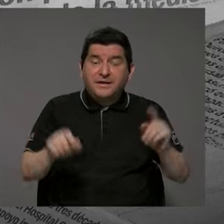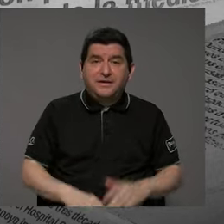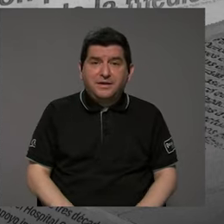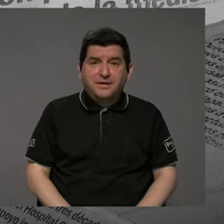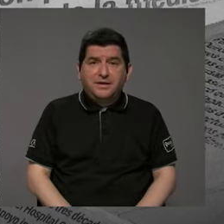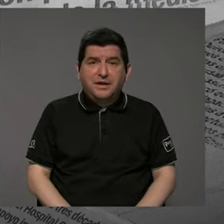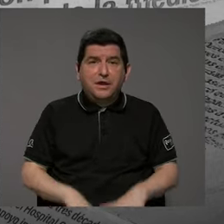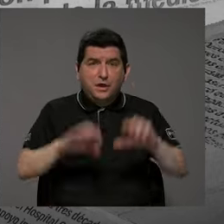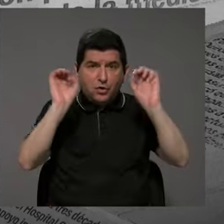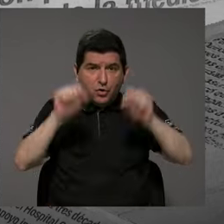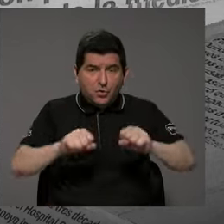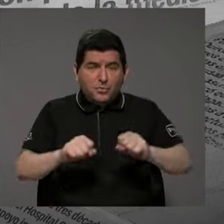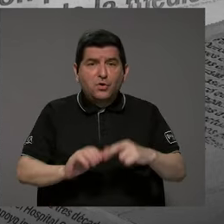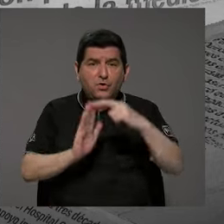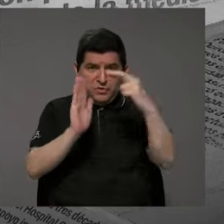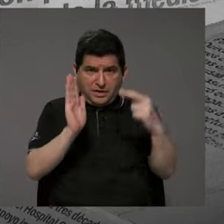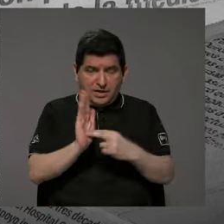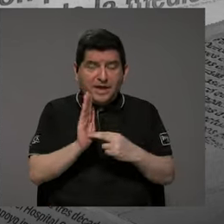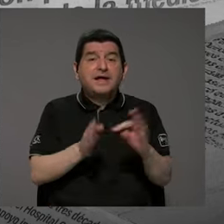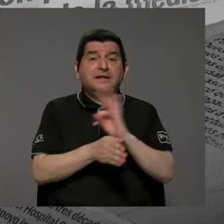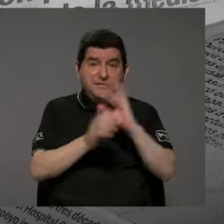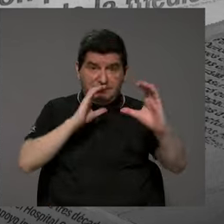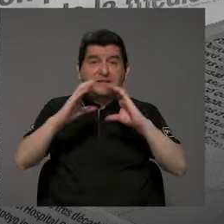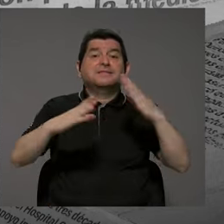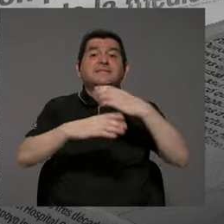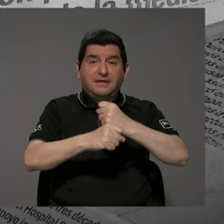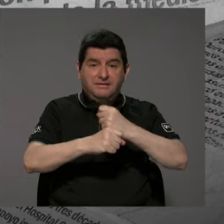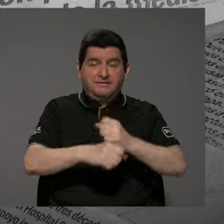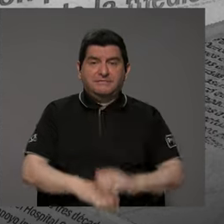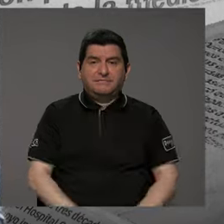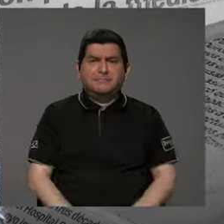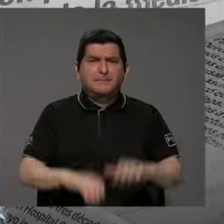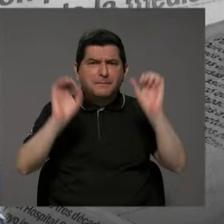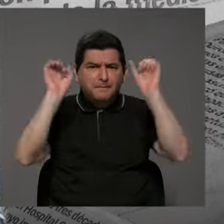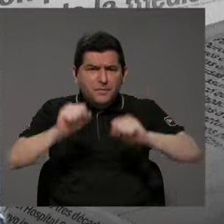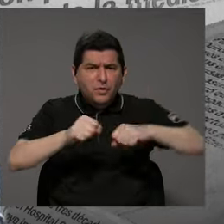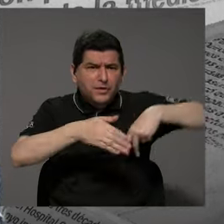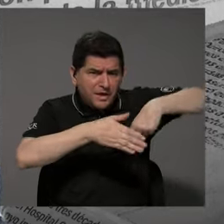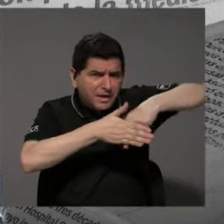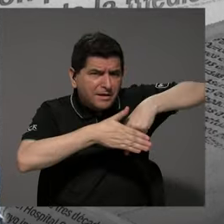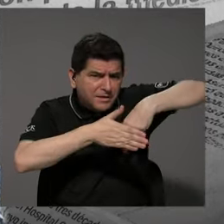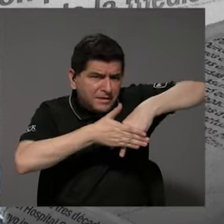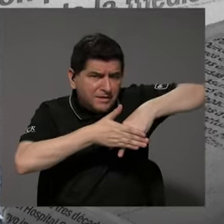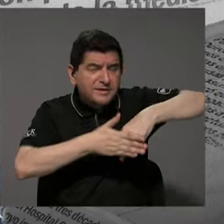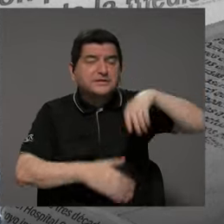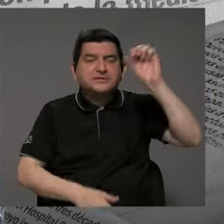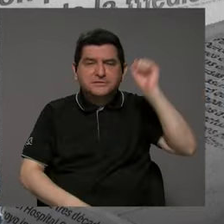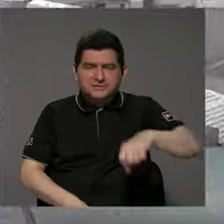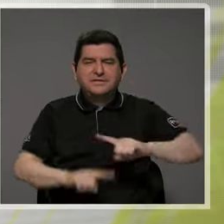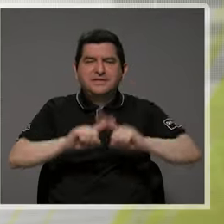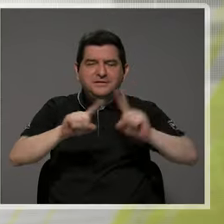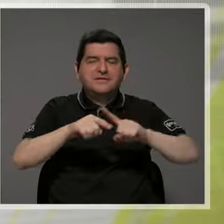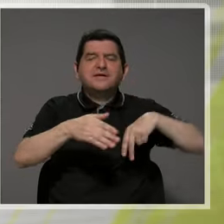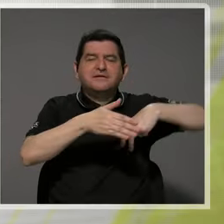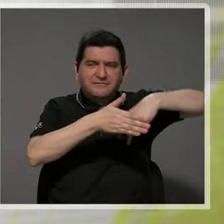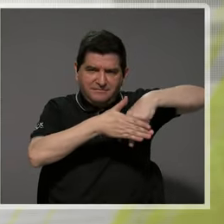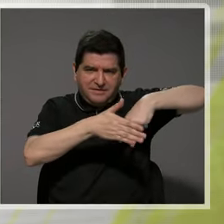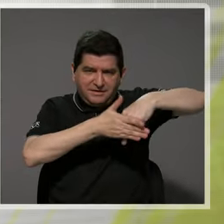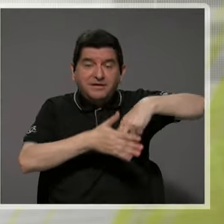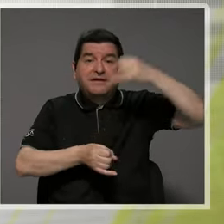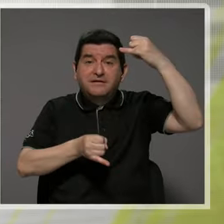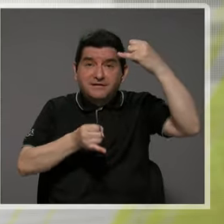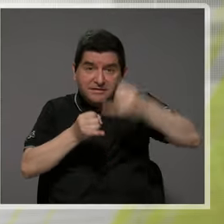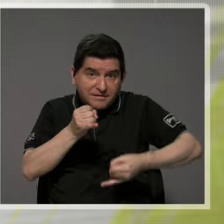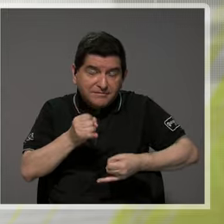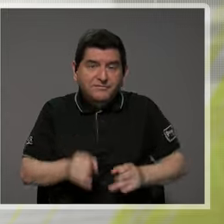momento podían emitir reglamentos en materia de telecomunicaciones. Y poder, y podían poner barreras. Podían poner un conjunto de barreras que finalmente